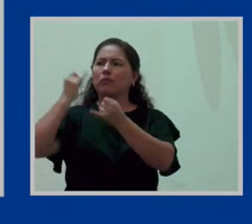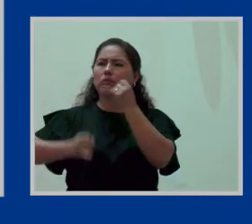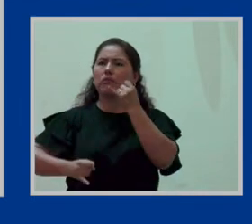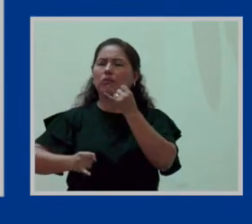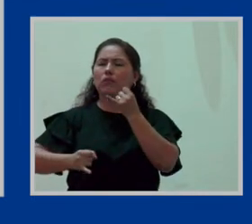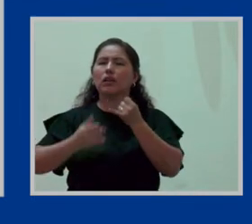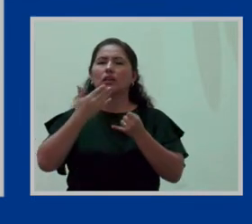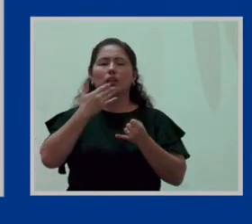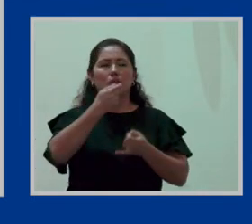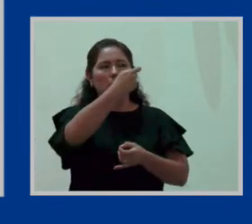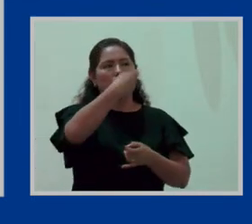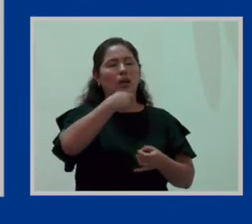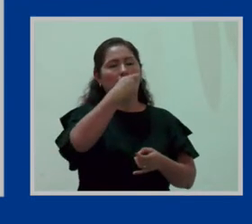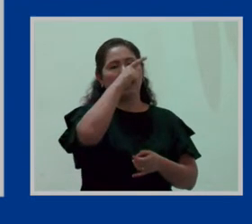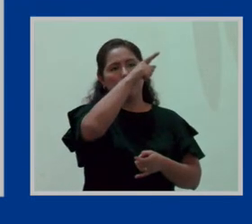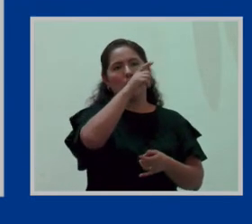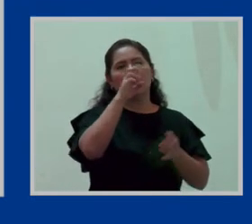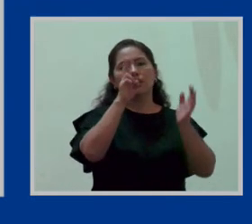Bien.